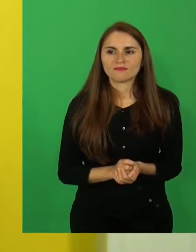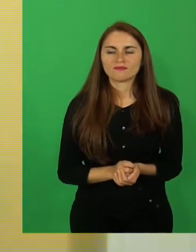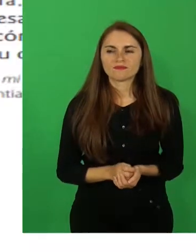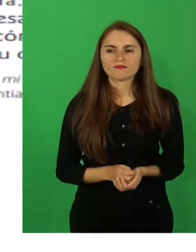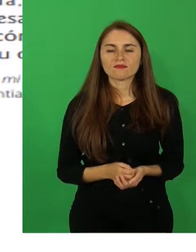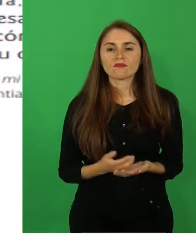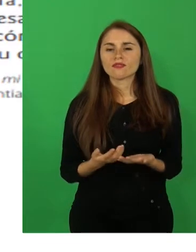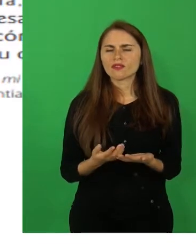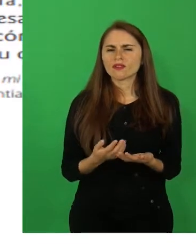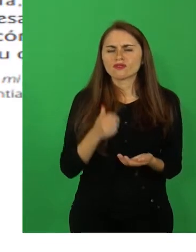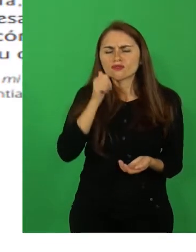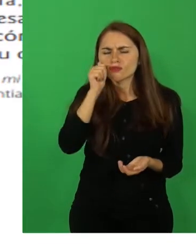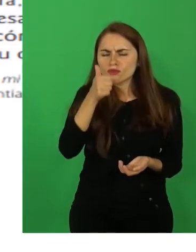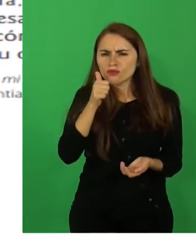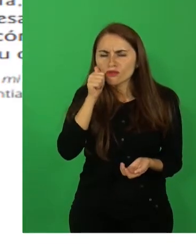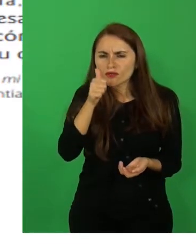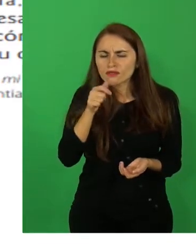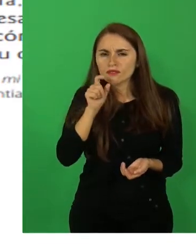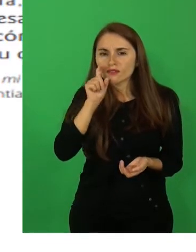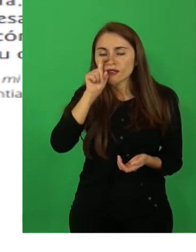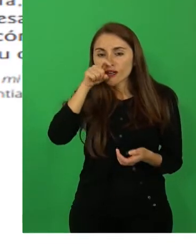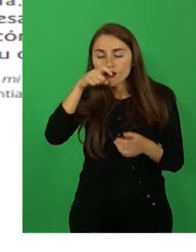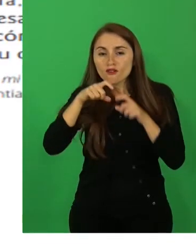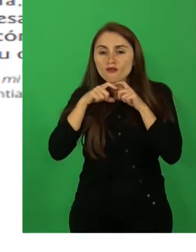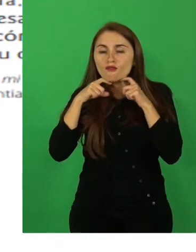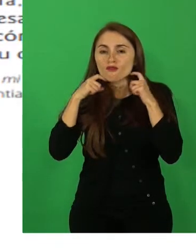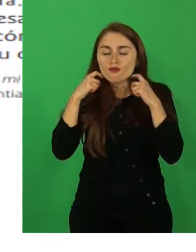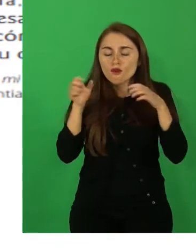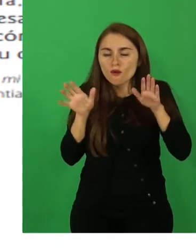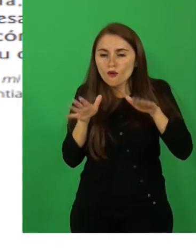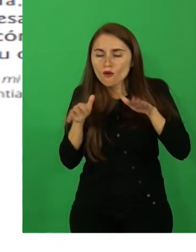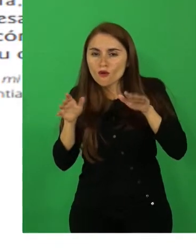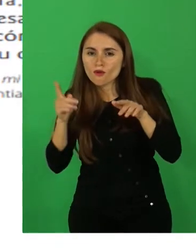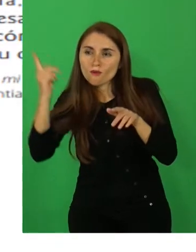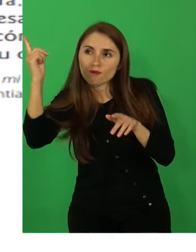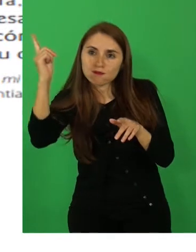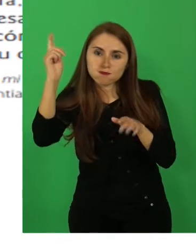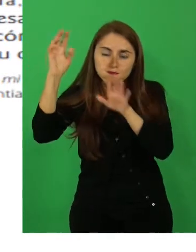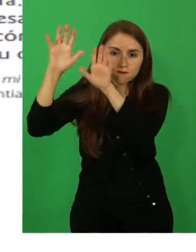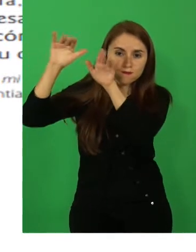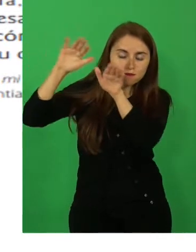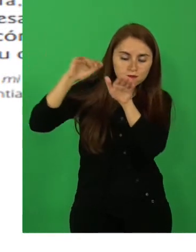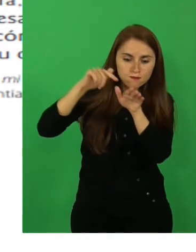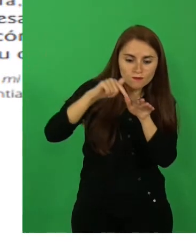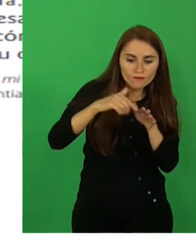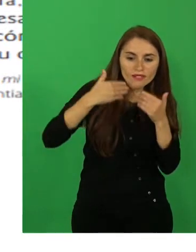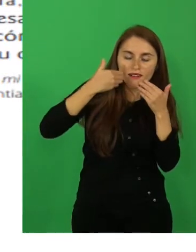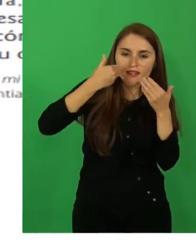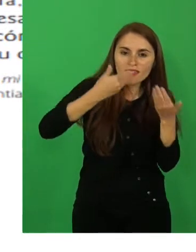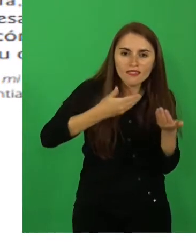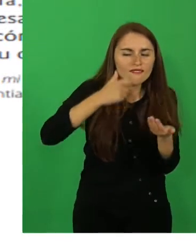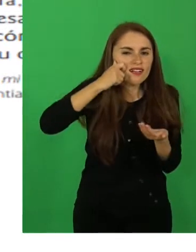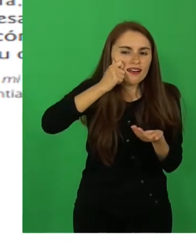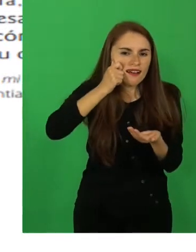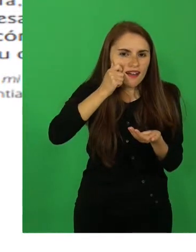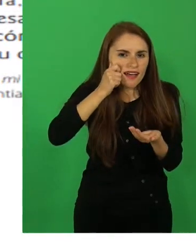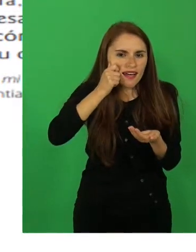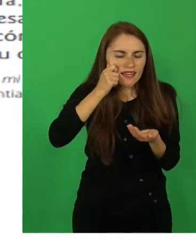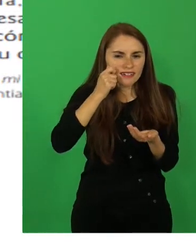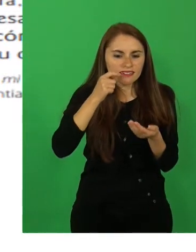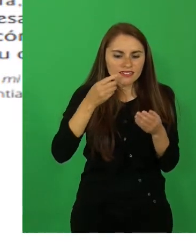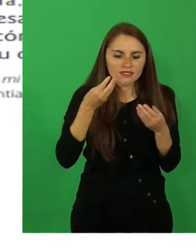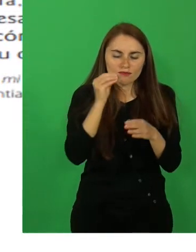Todos los días el cóndor bajaba y traía carne cruda que la pastora se negaba a comer.